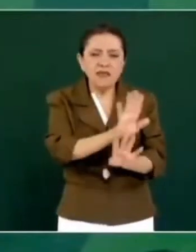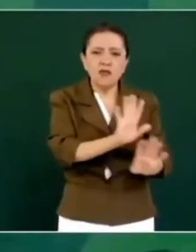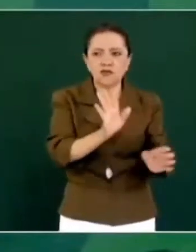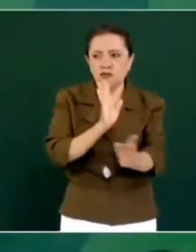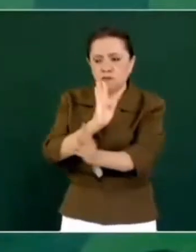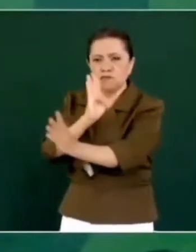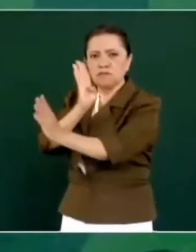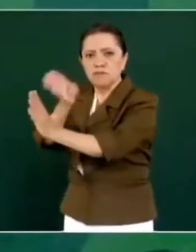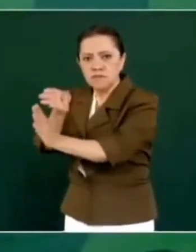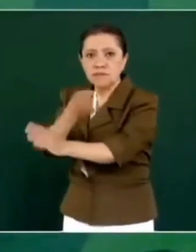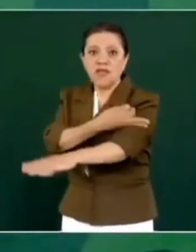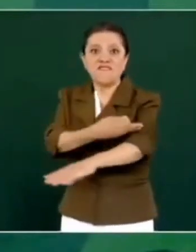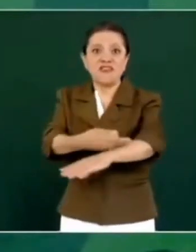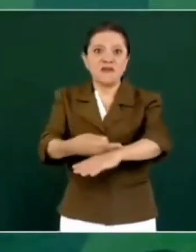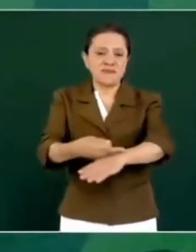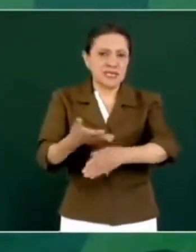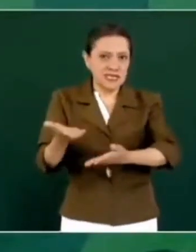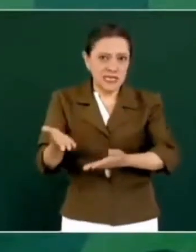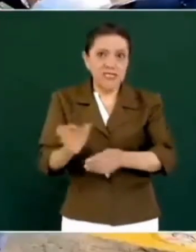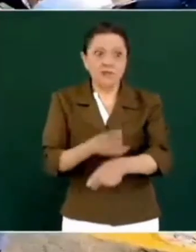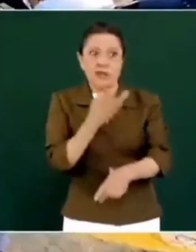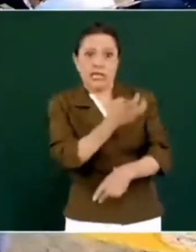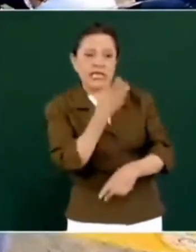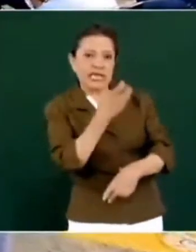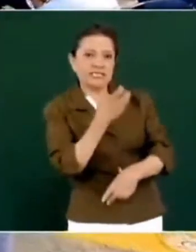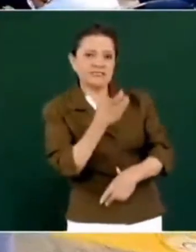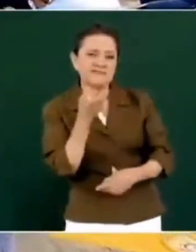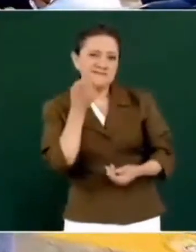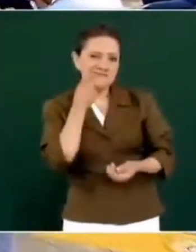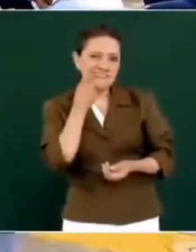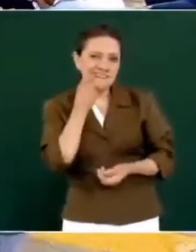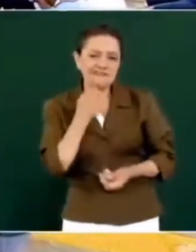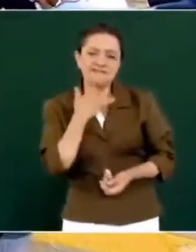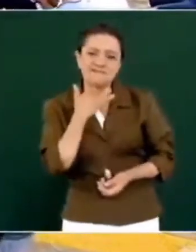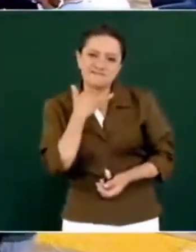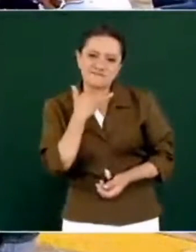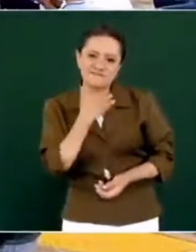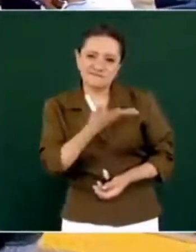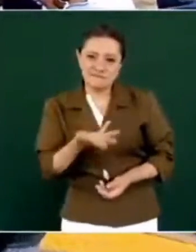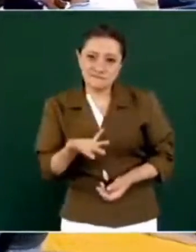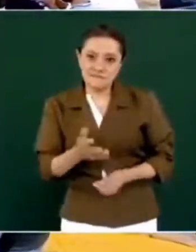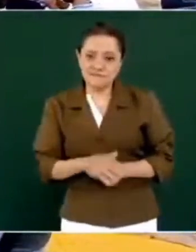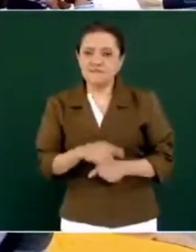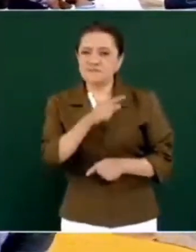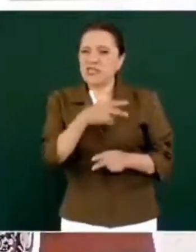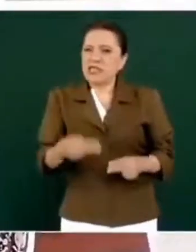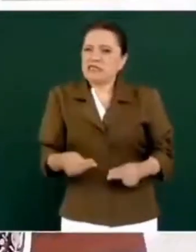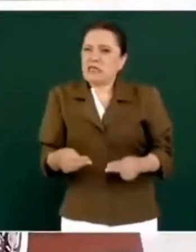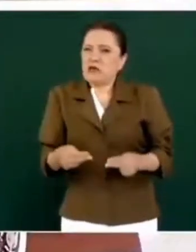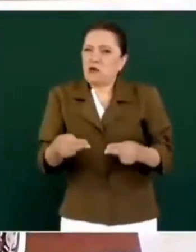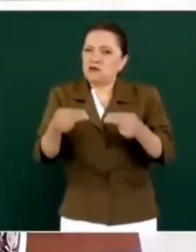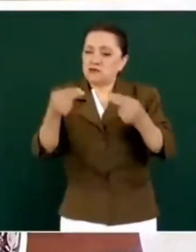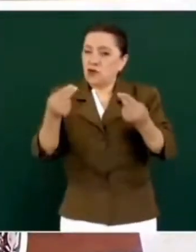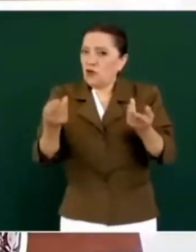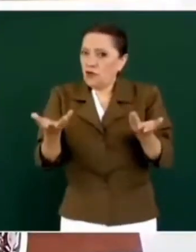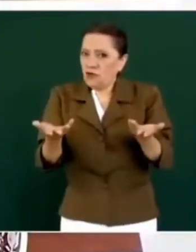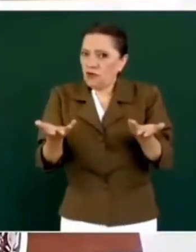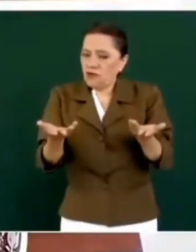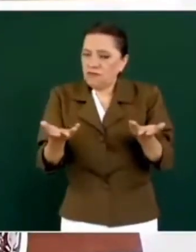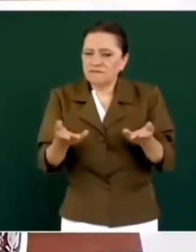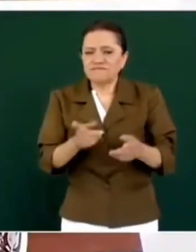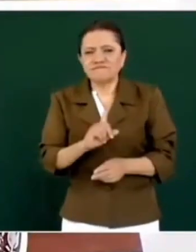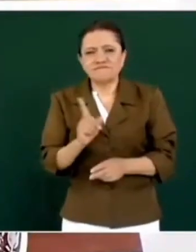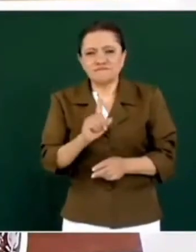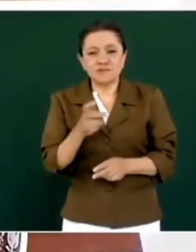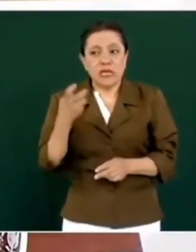porque esos trafican con la